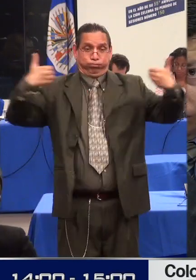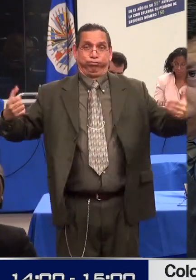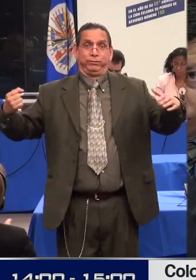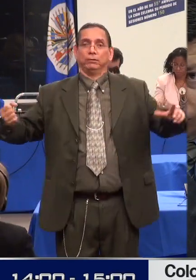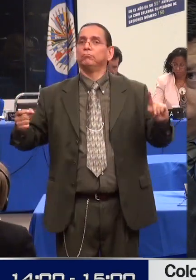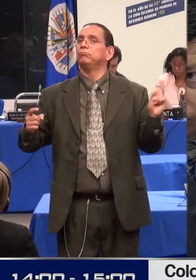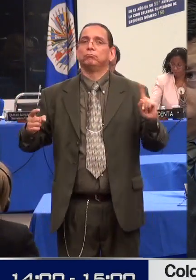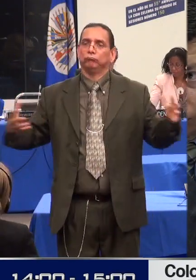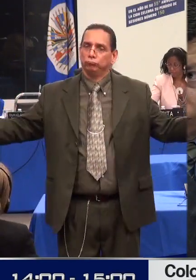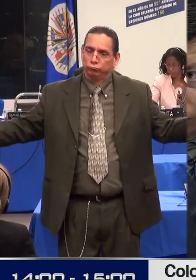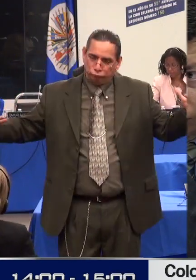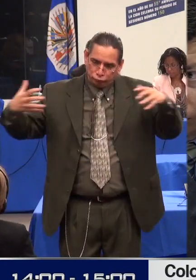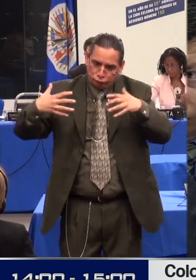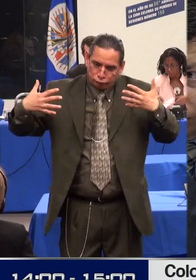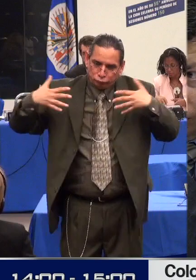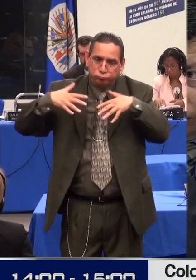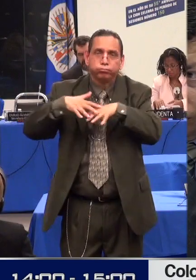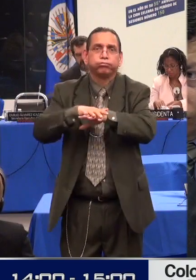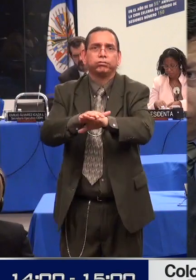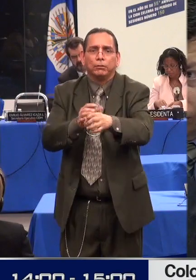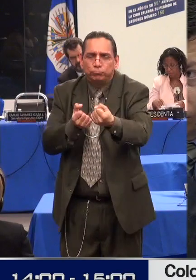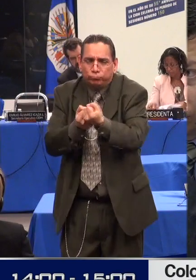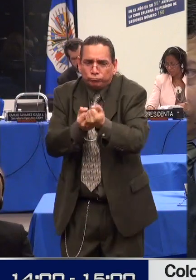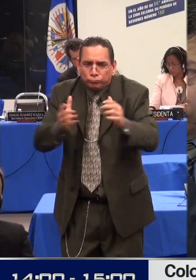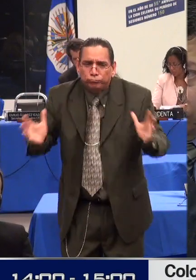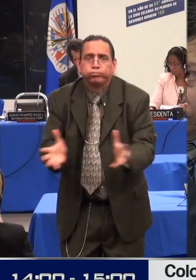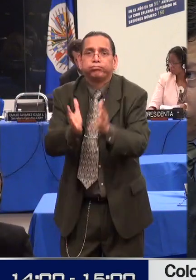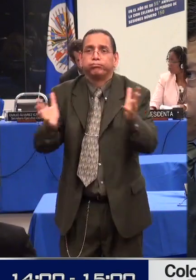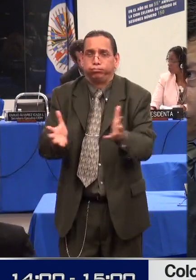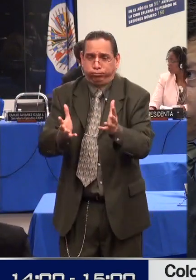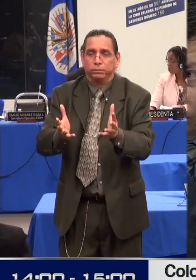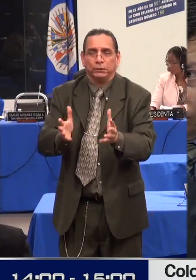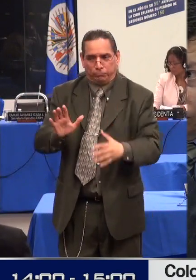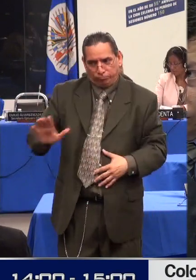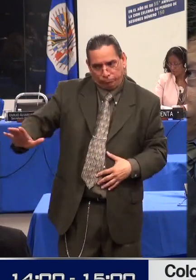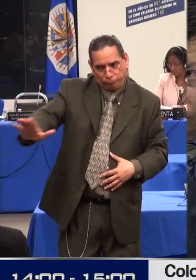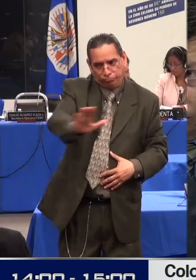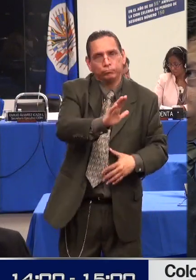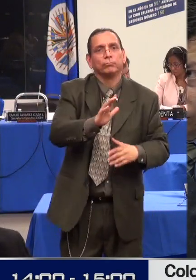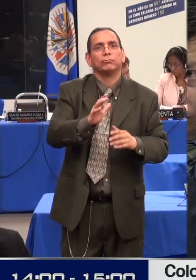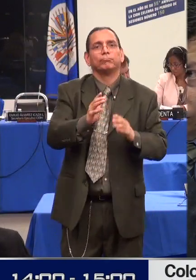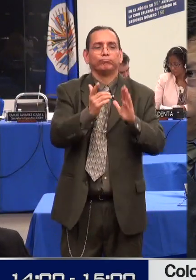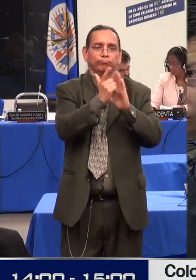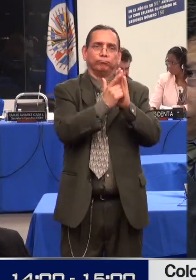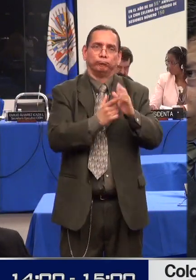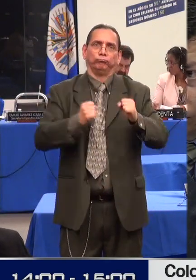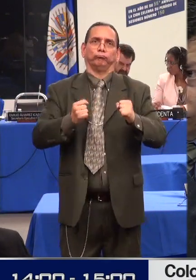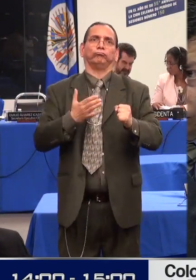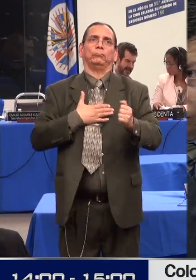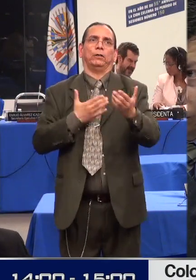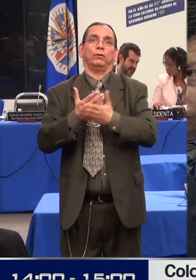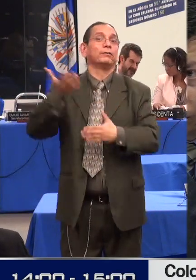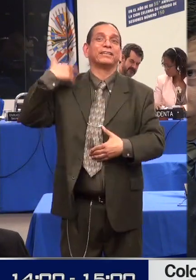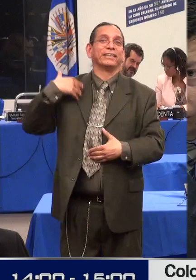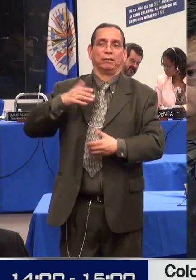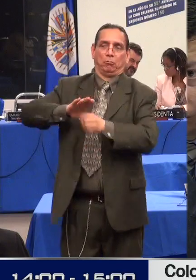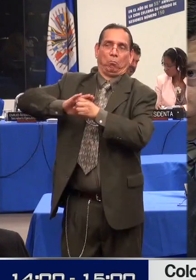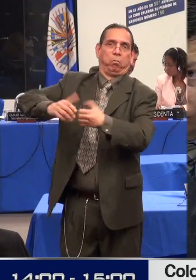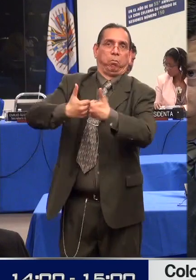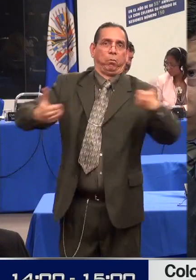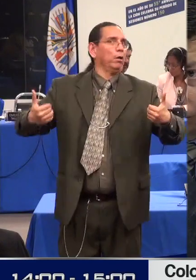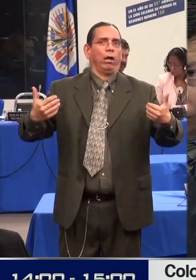ejercicio de su capacidad jurídica y las salvaguardas adecuadas y efectivas para impedir abusos de conformidad con el derecho